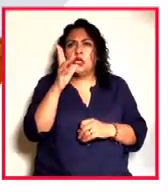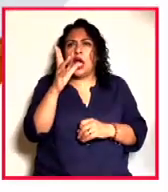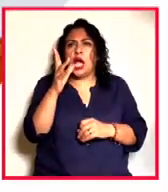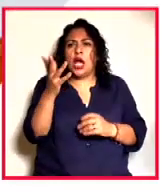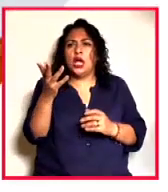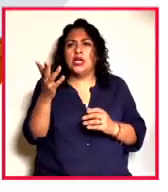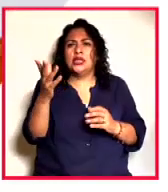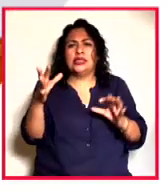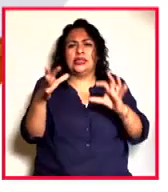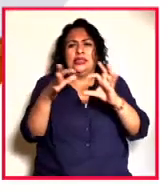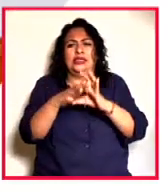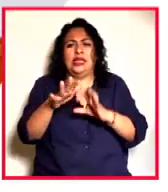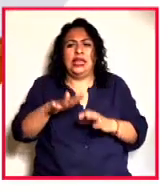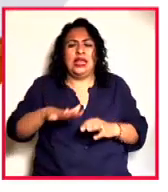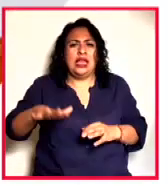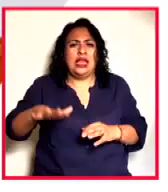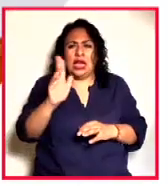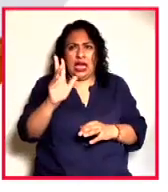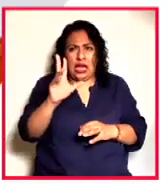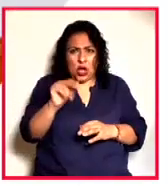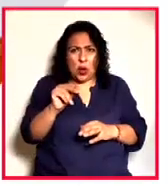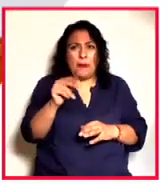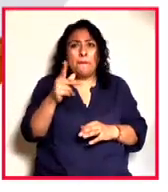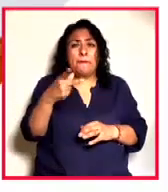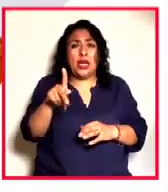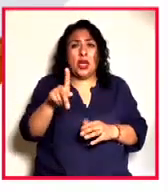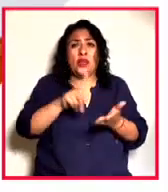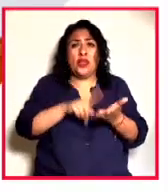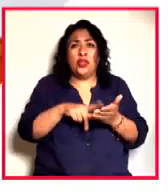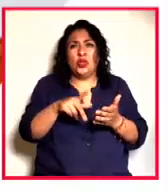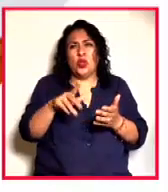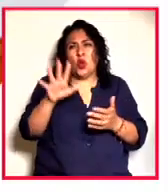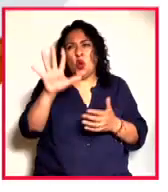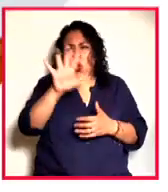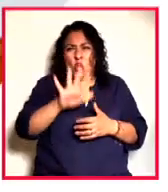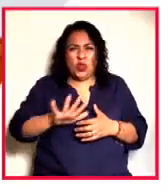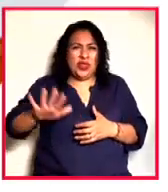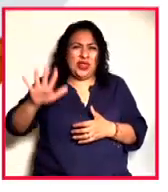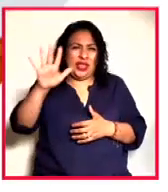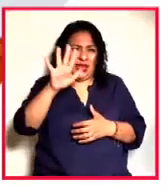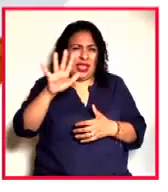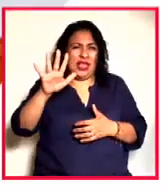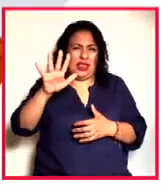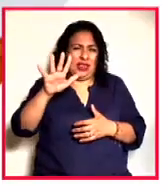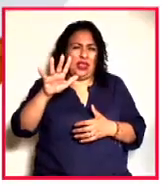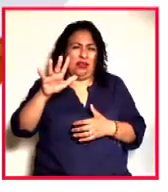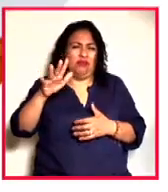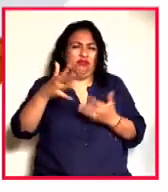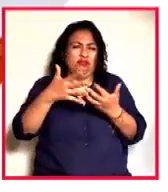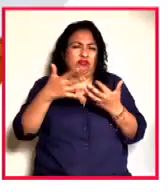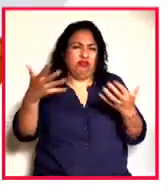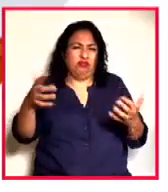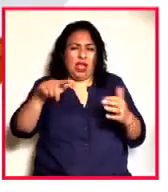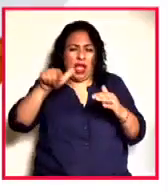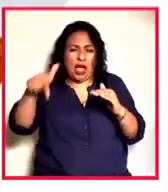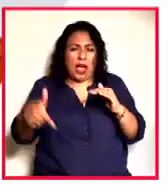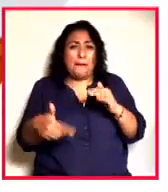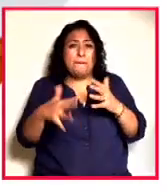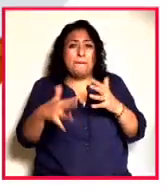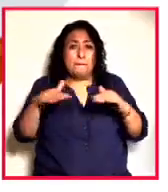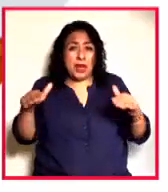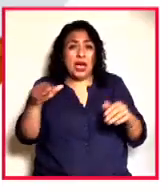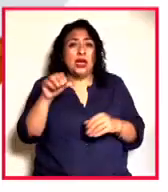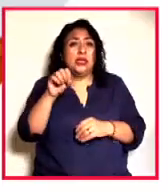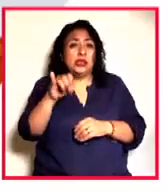con este territorio hay que decir que su plataforma continental esta parte adyacente a su territorio por debajo del mar si de